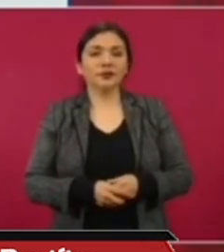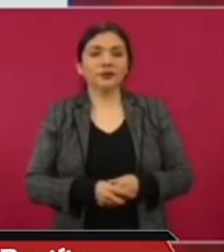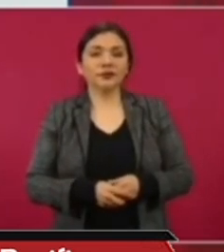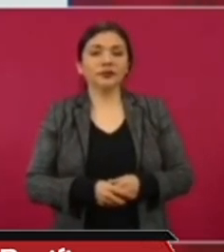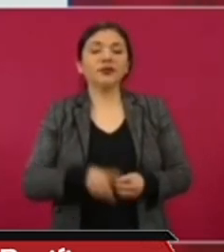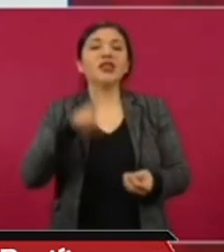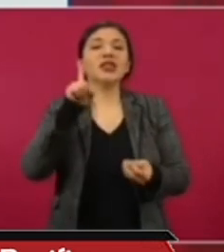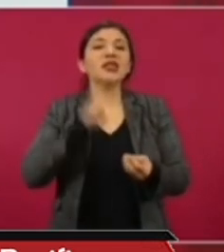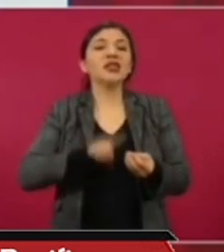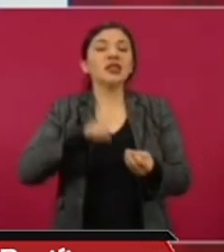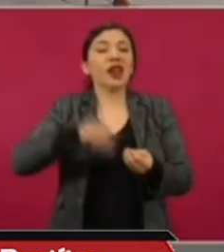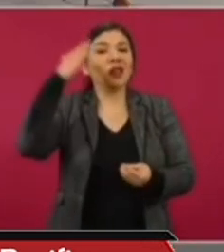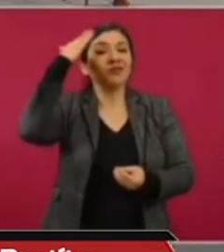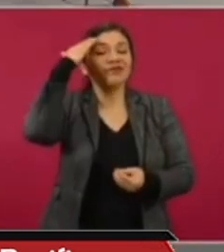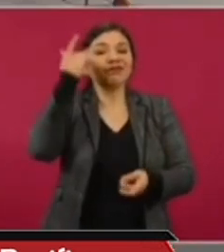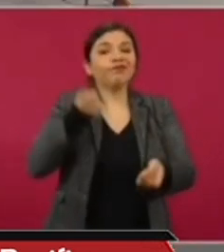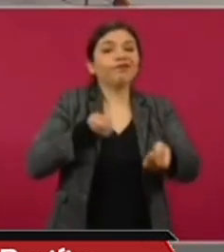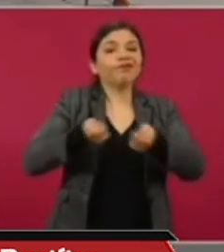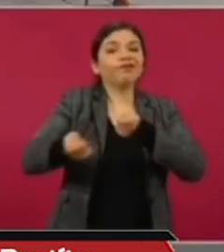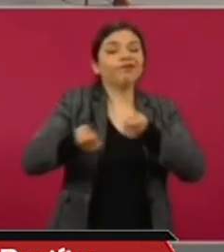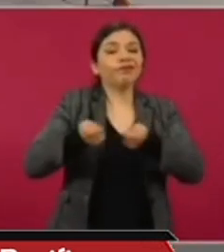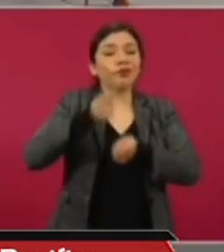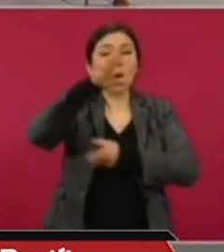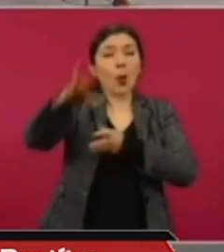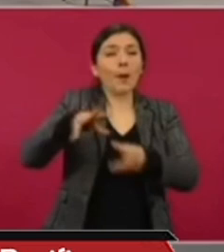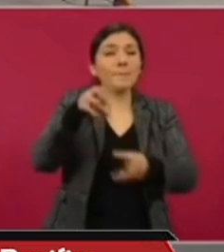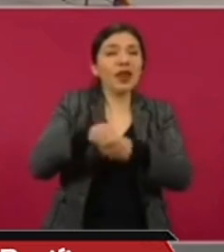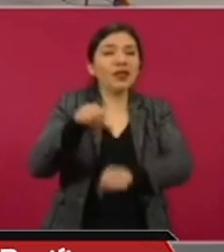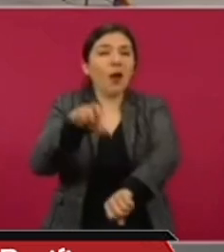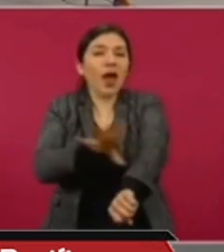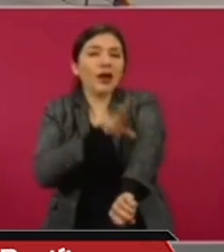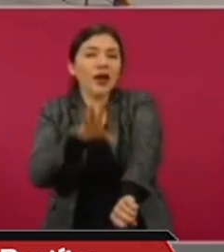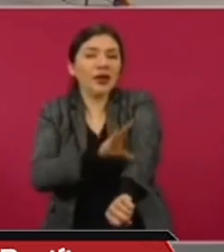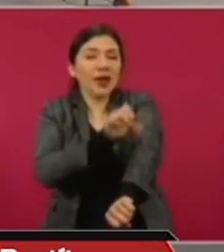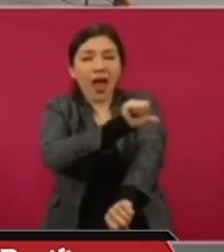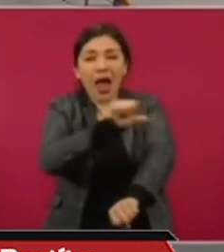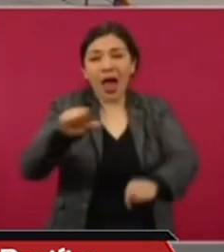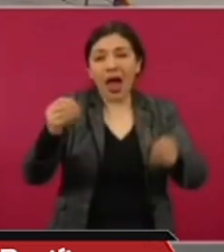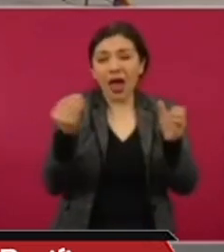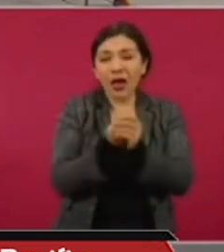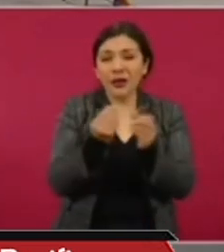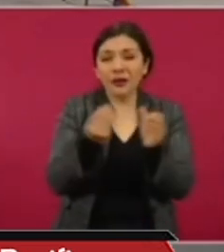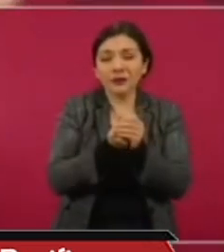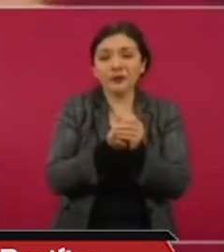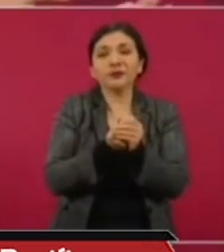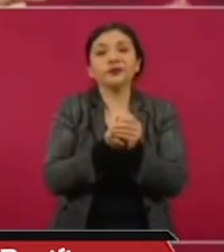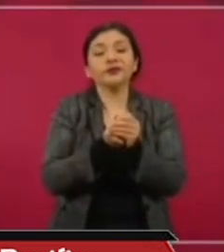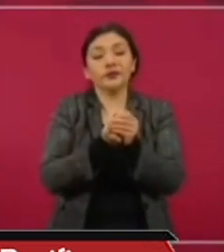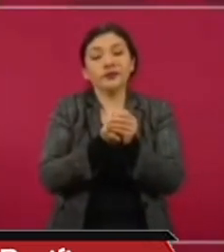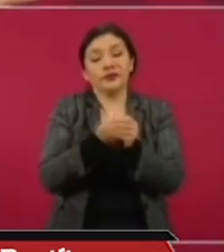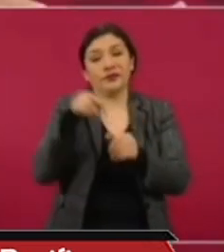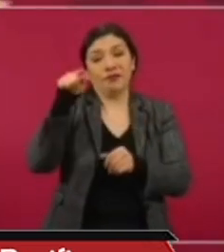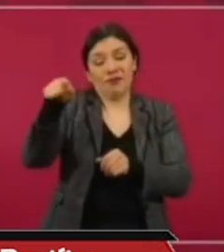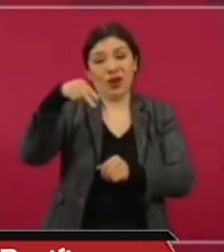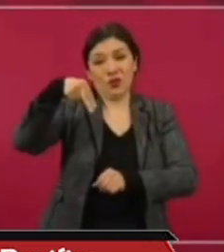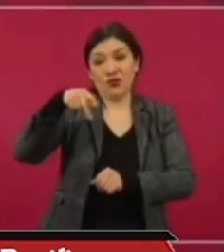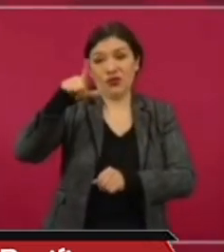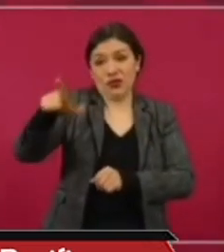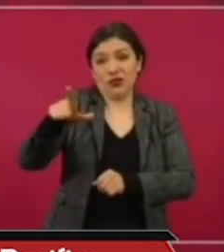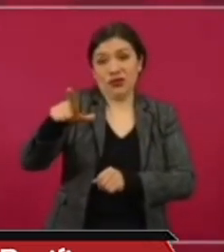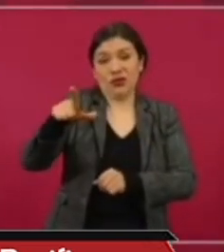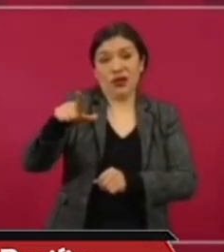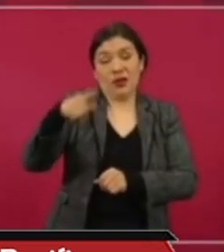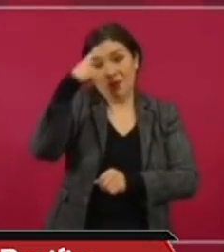toda la venta de energía al sector empresarial de Nuevo León,